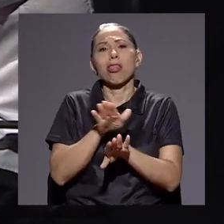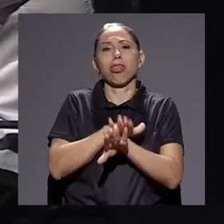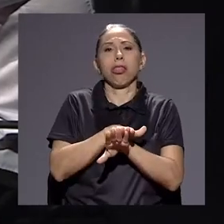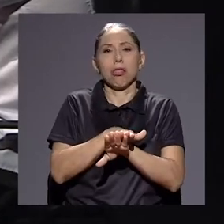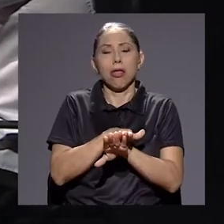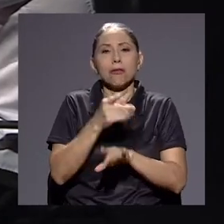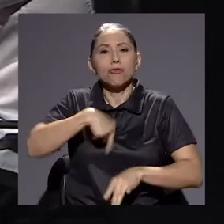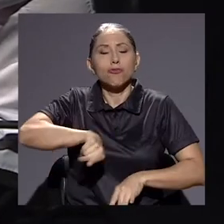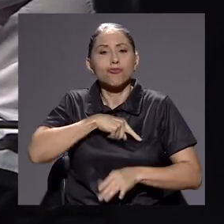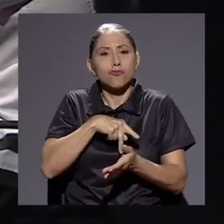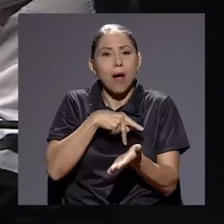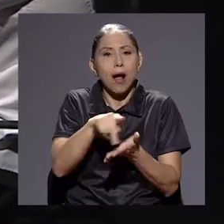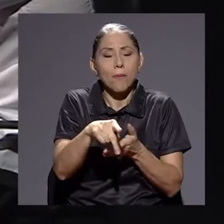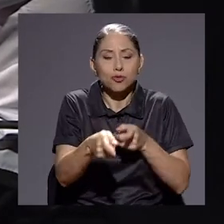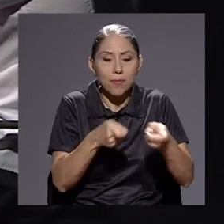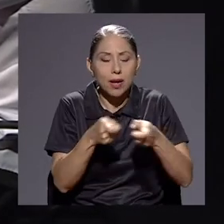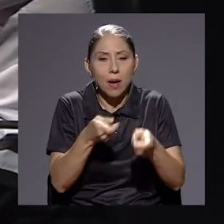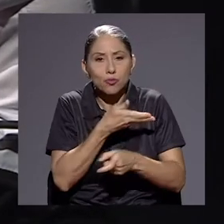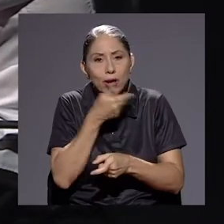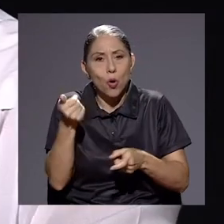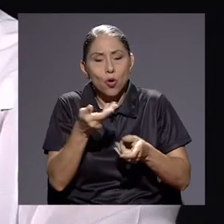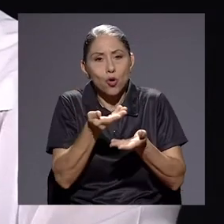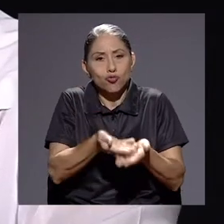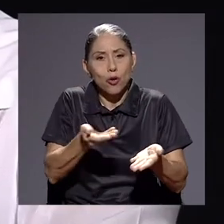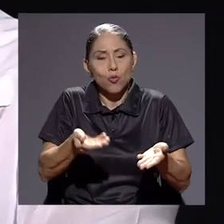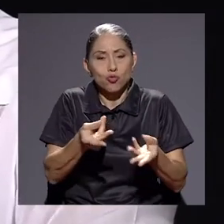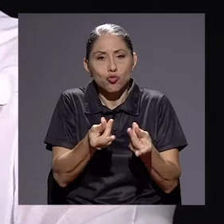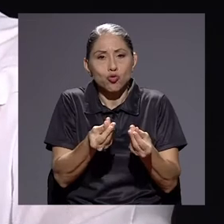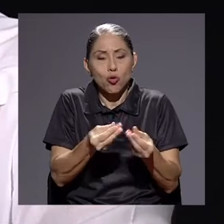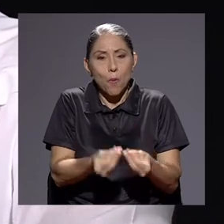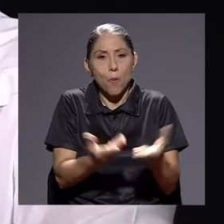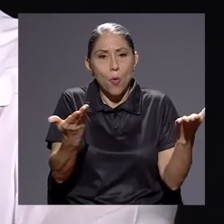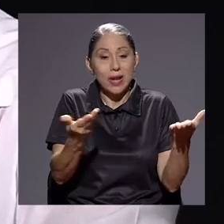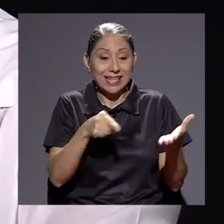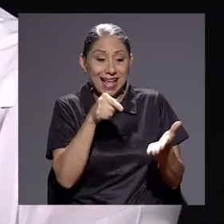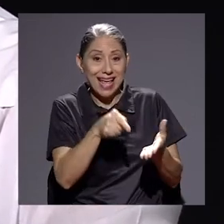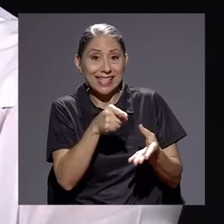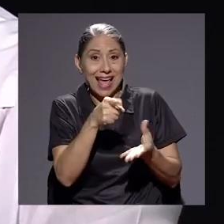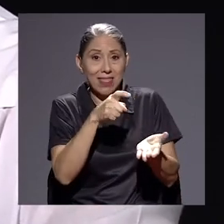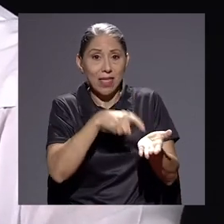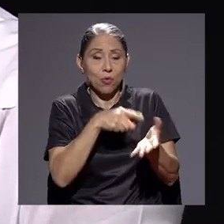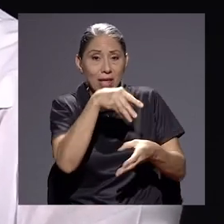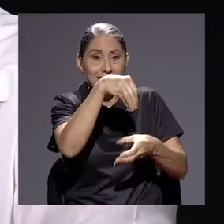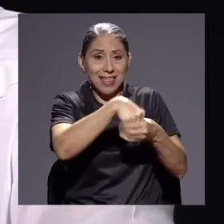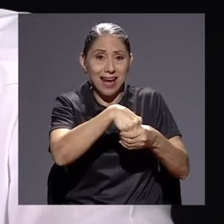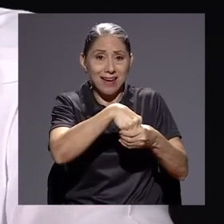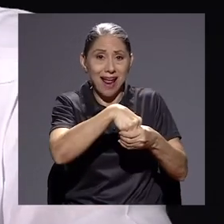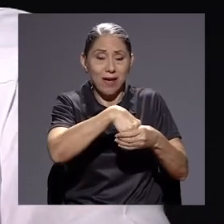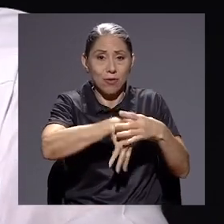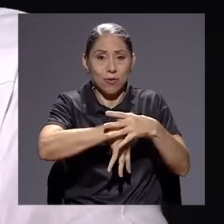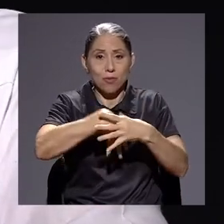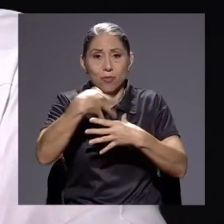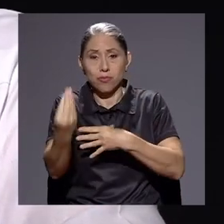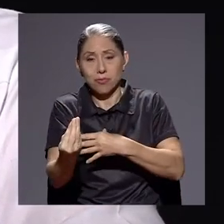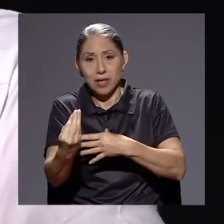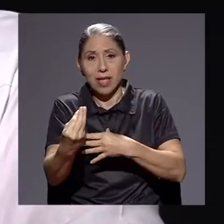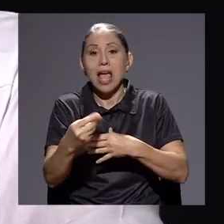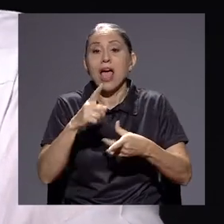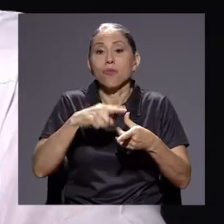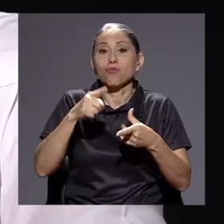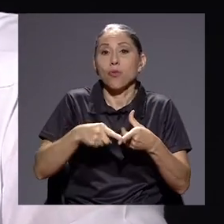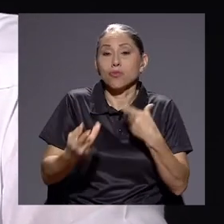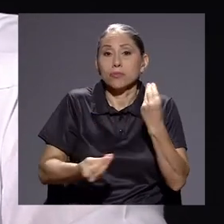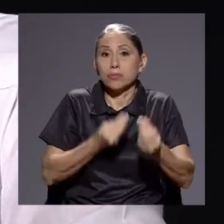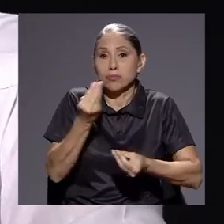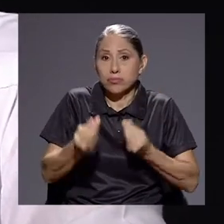Pagamos si manejamos mejor los recursos públicos y logramos que esa deuda interna se convierta en externa y se consigue no solamente el fondo,